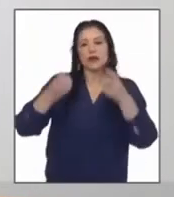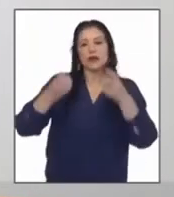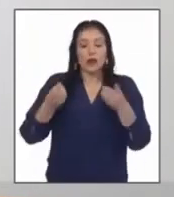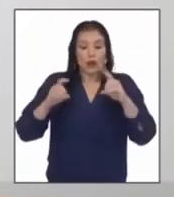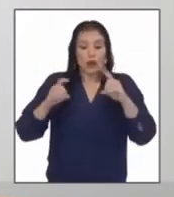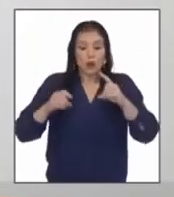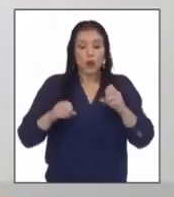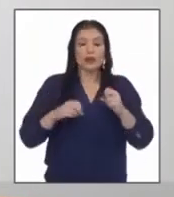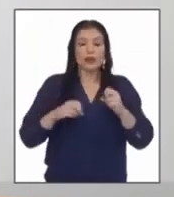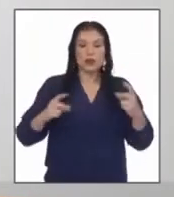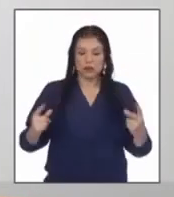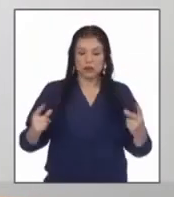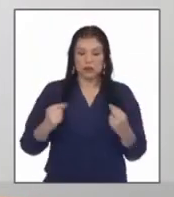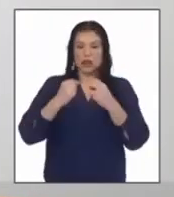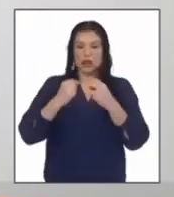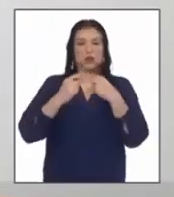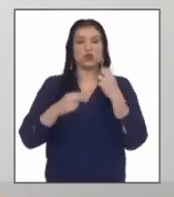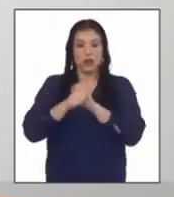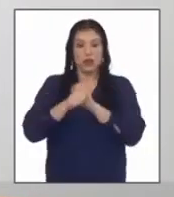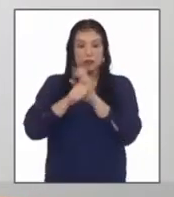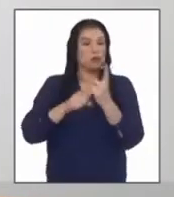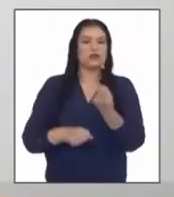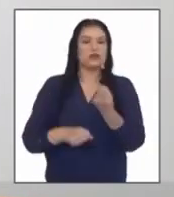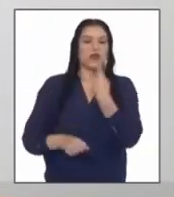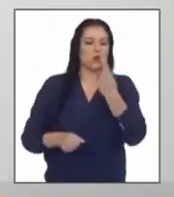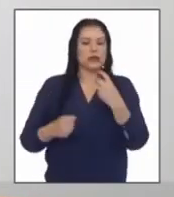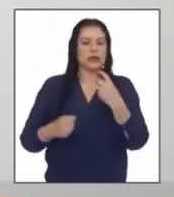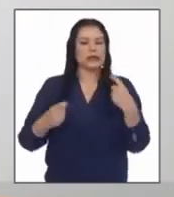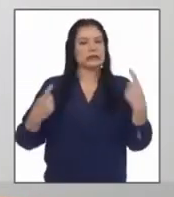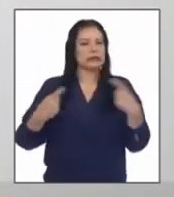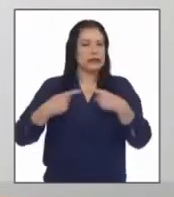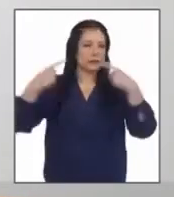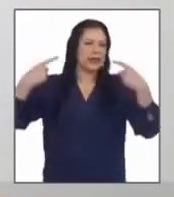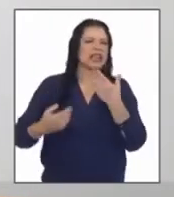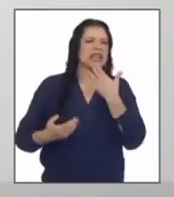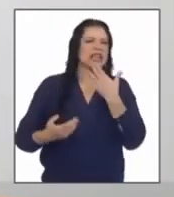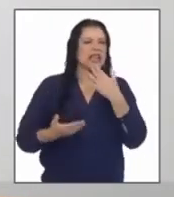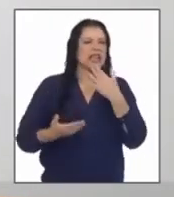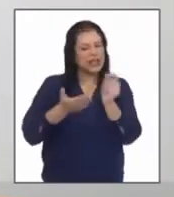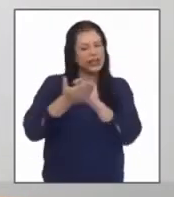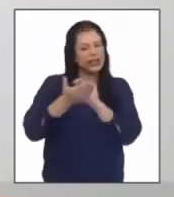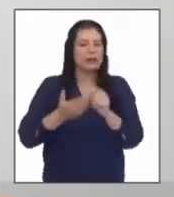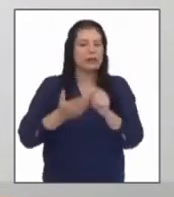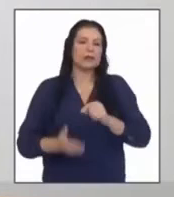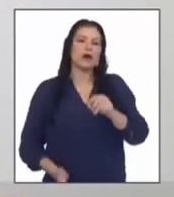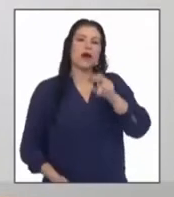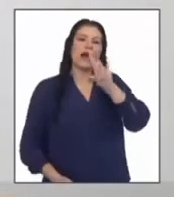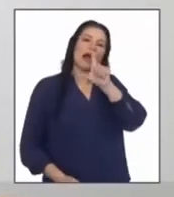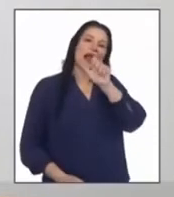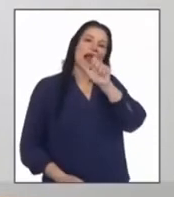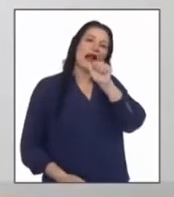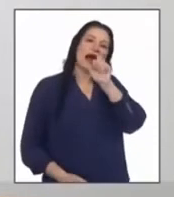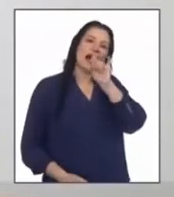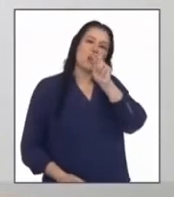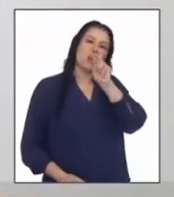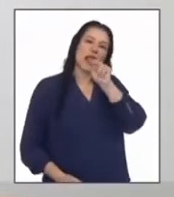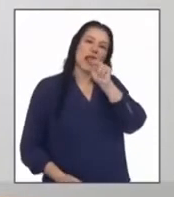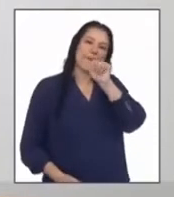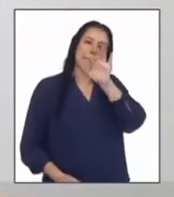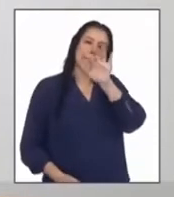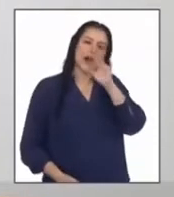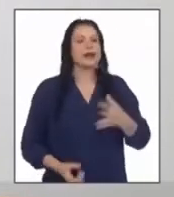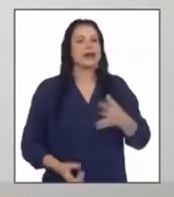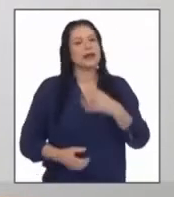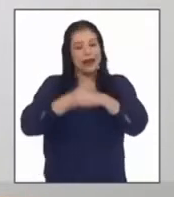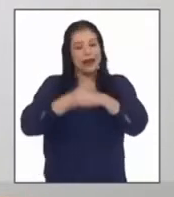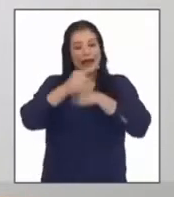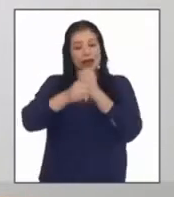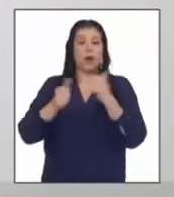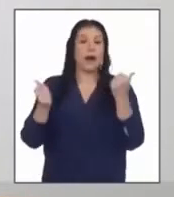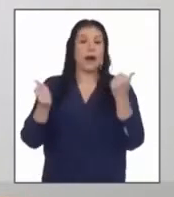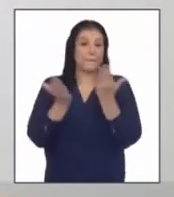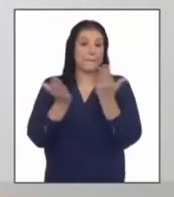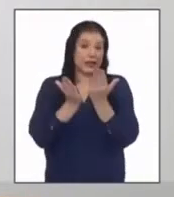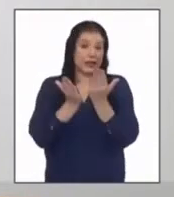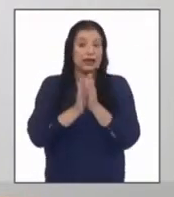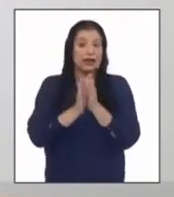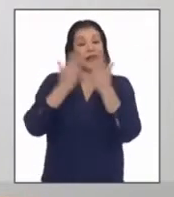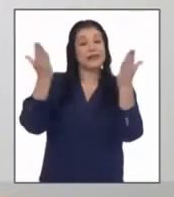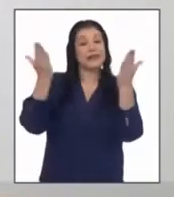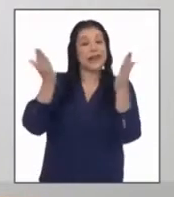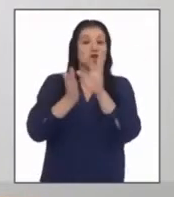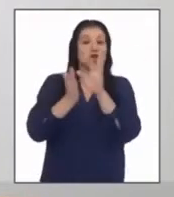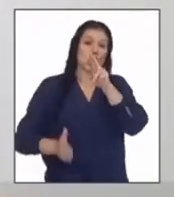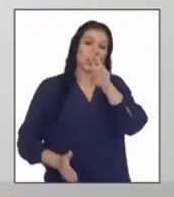no es el único enemigo escrita por laura maya el 28 de abril del 2020 en el diario la